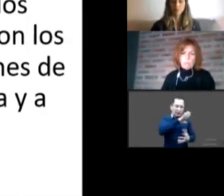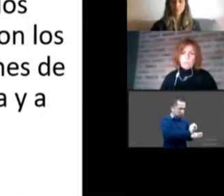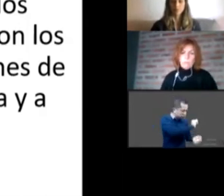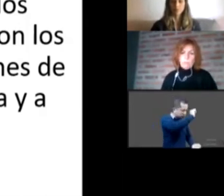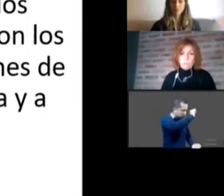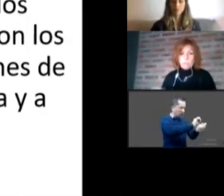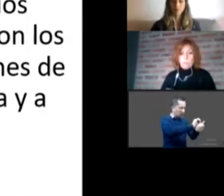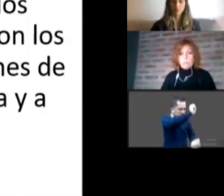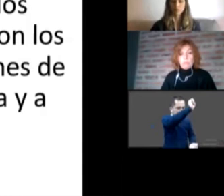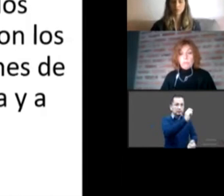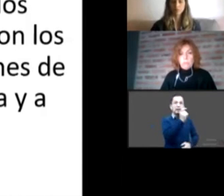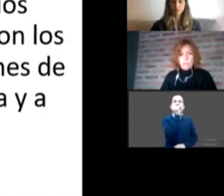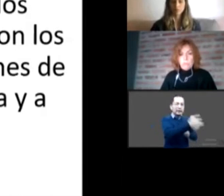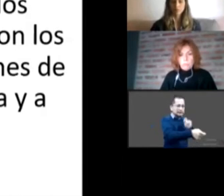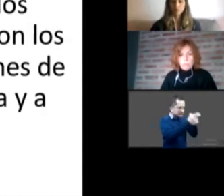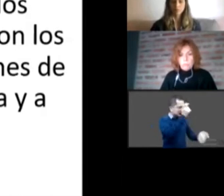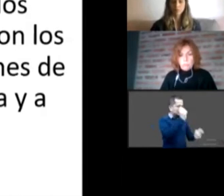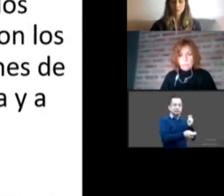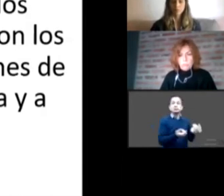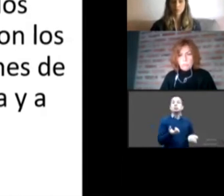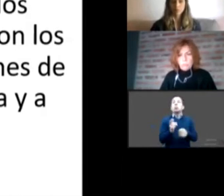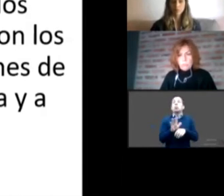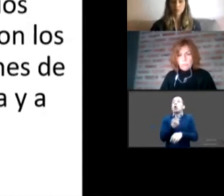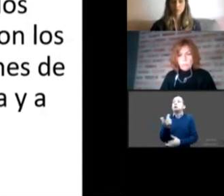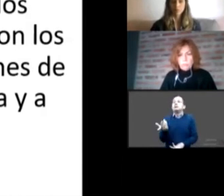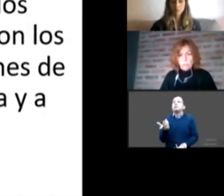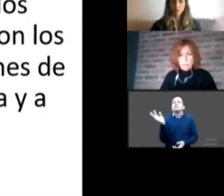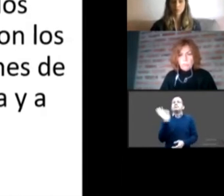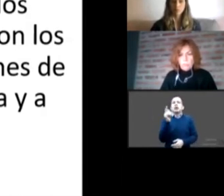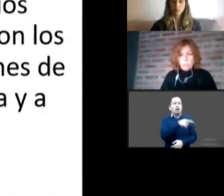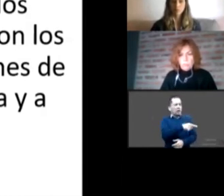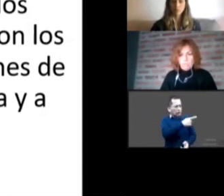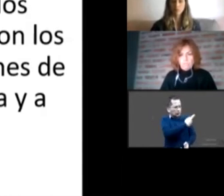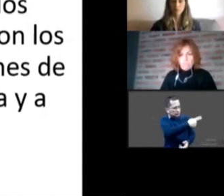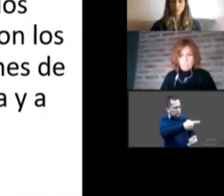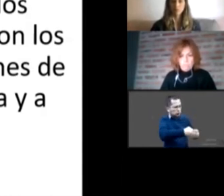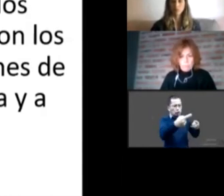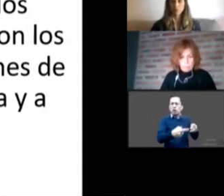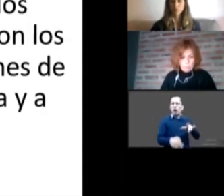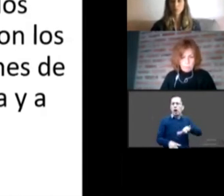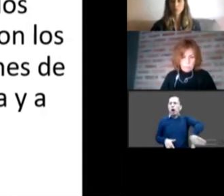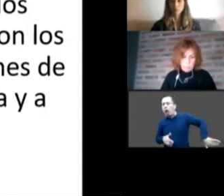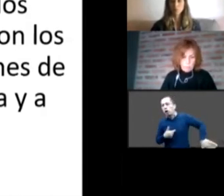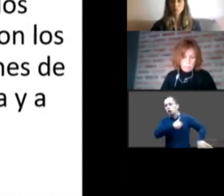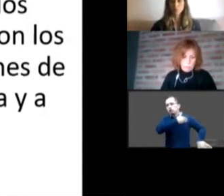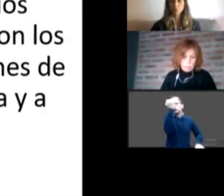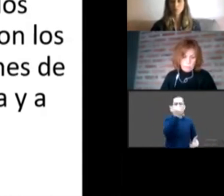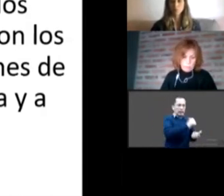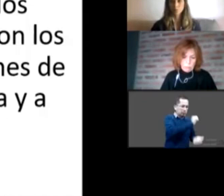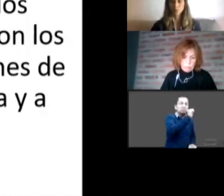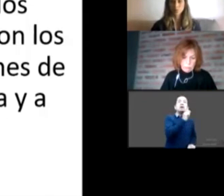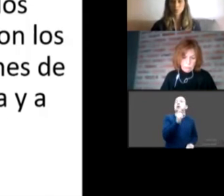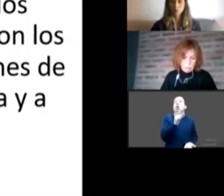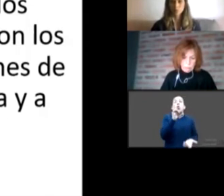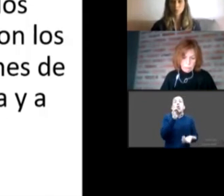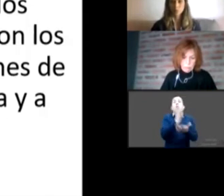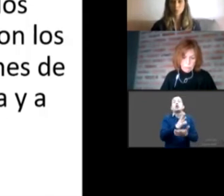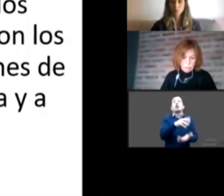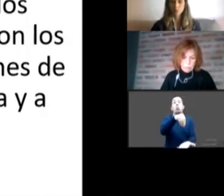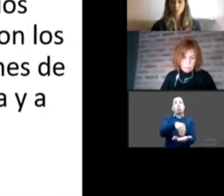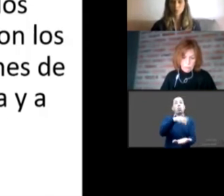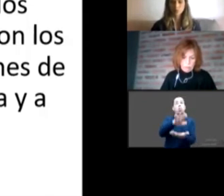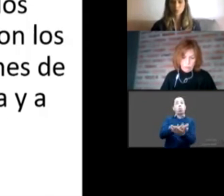los niños se vuelven como en otros ámbitos cifras que tampoco tenemos actualizadas como